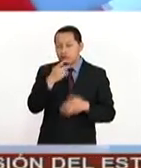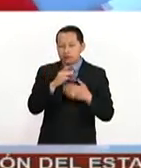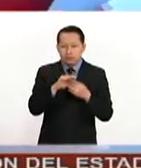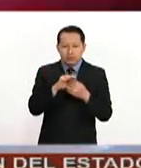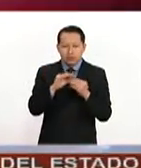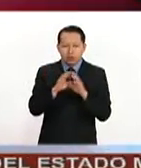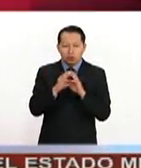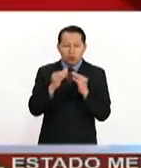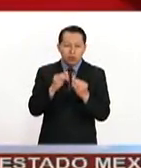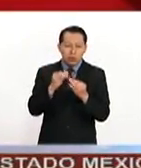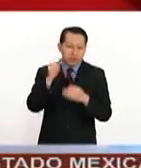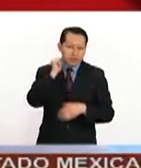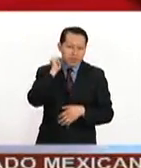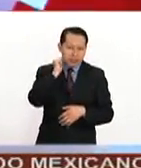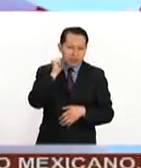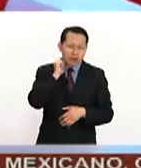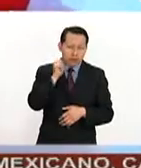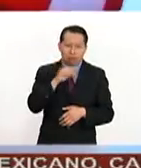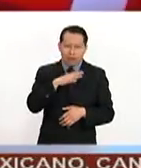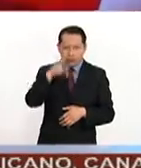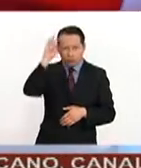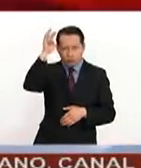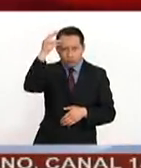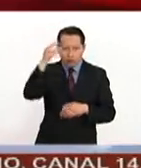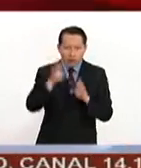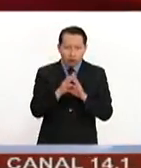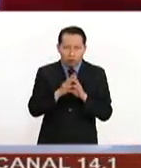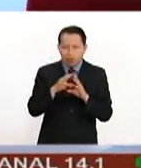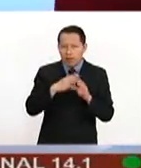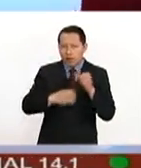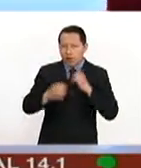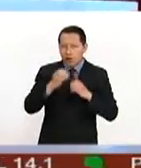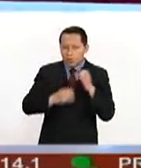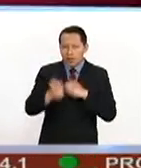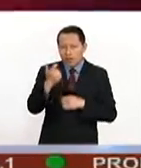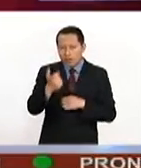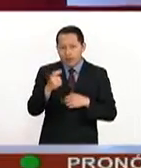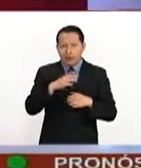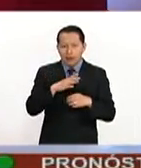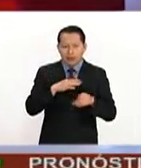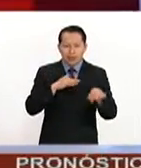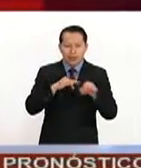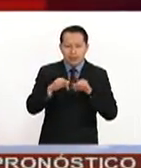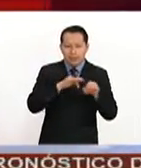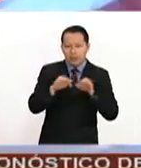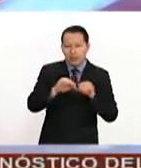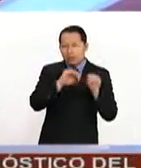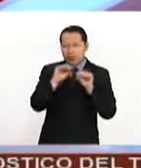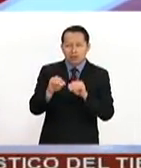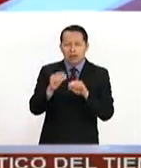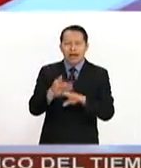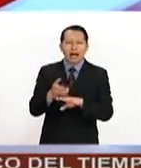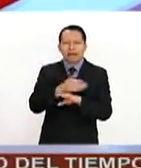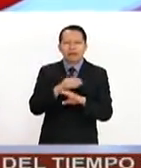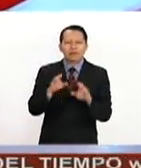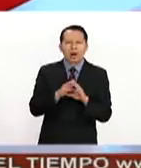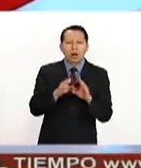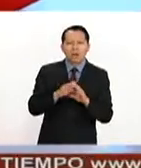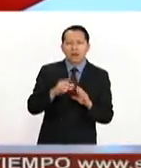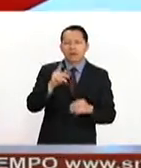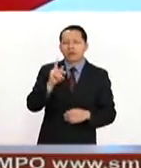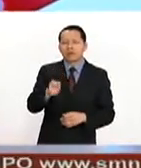discurso ante el Congreso de Donald Trump, donde en efecto el comercio, la economía, la creación de empleos, una de sus principales líneas